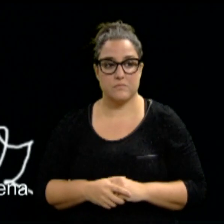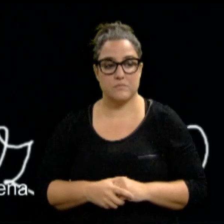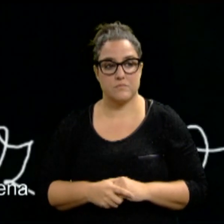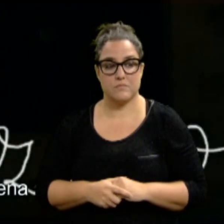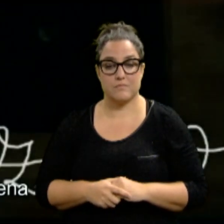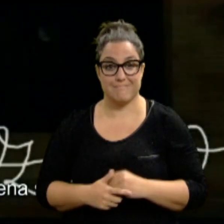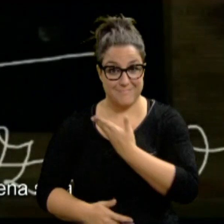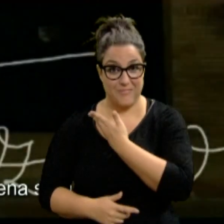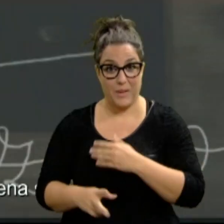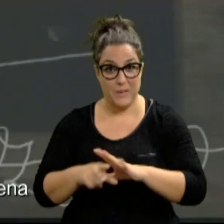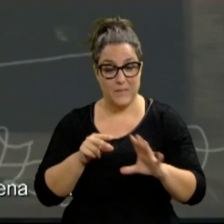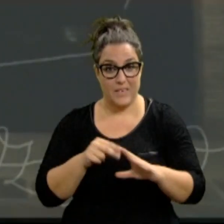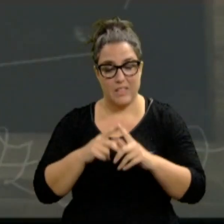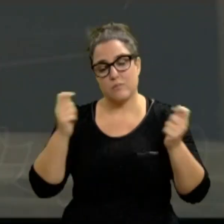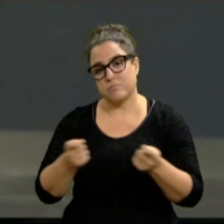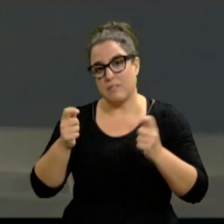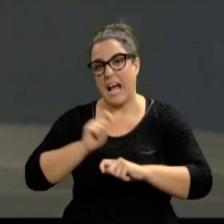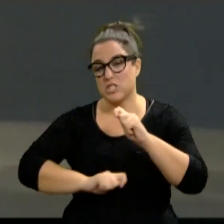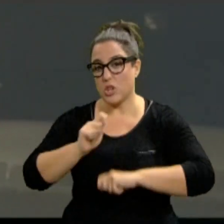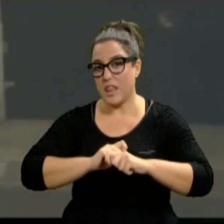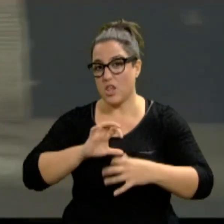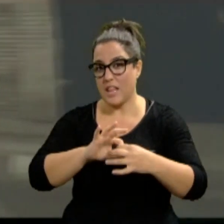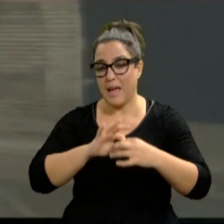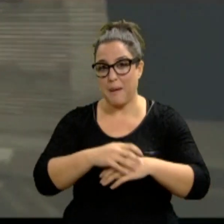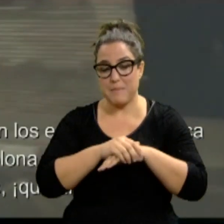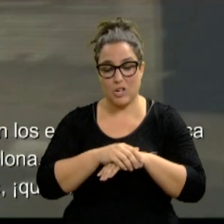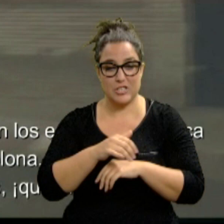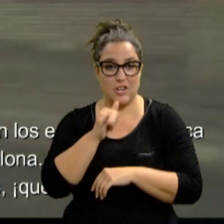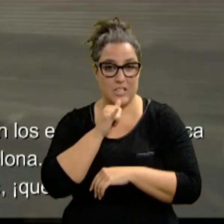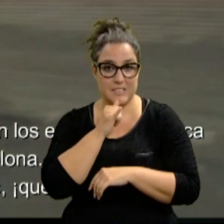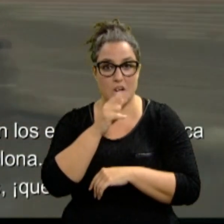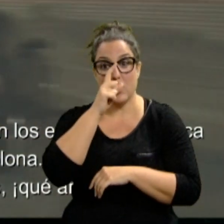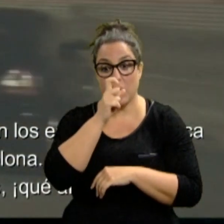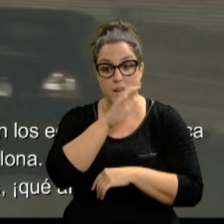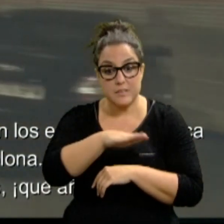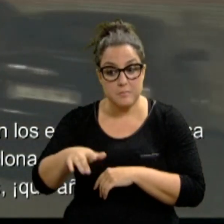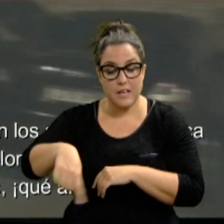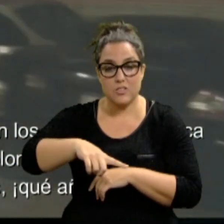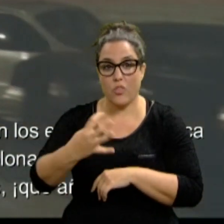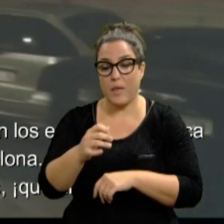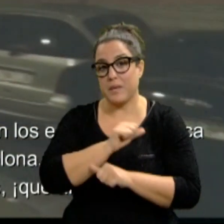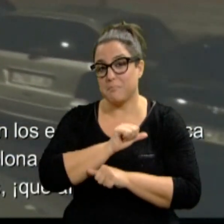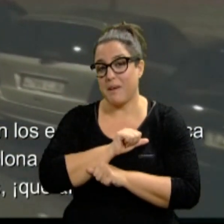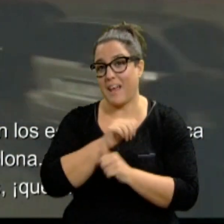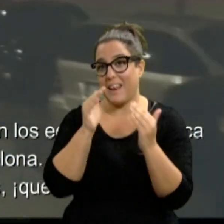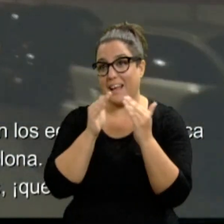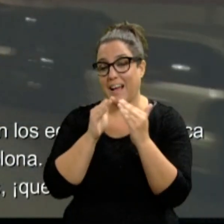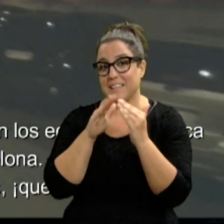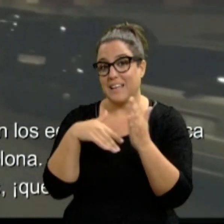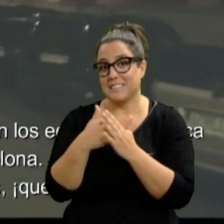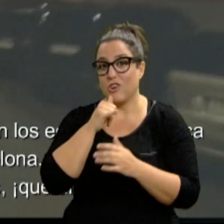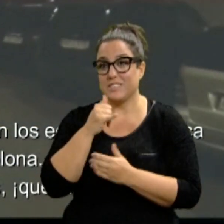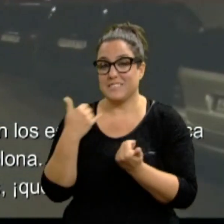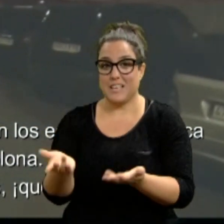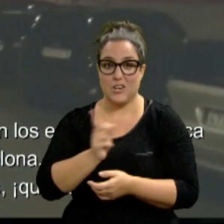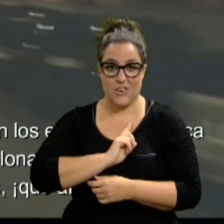Con este vídeo difundido por la Asociación Amigos de Olenchero recuerdan a los más pequeños que esta vez tendrán que esperar en sus casas al carbonero, que eso